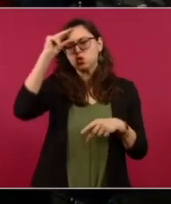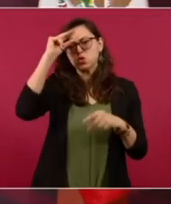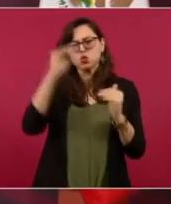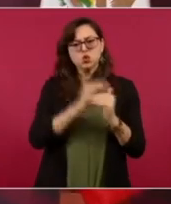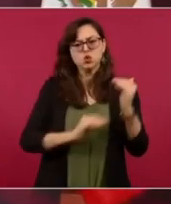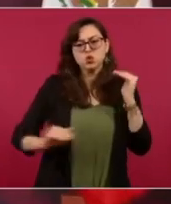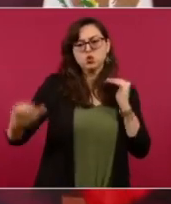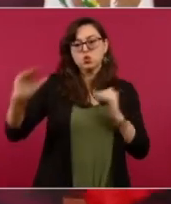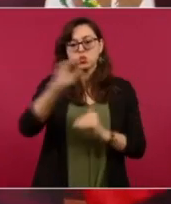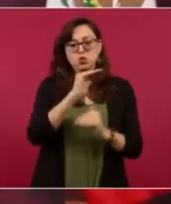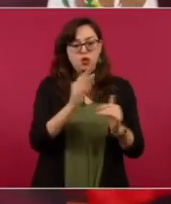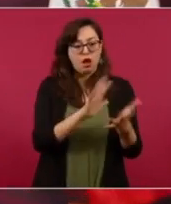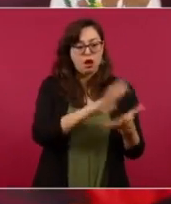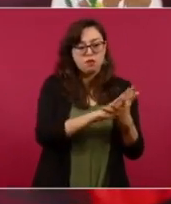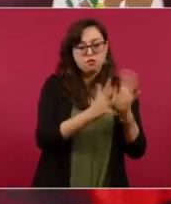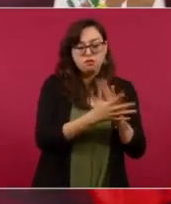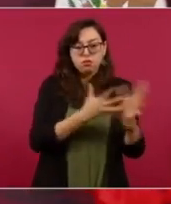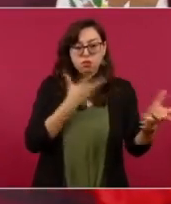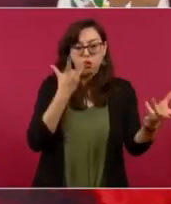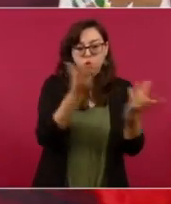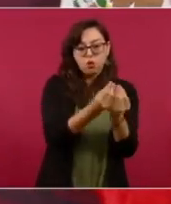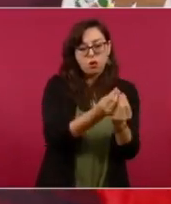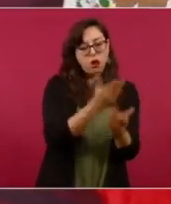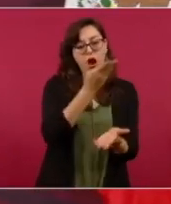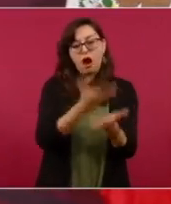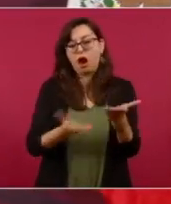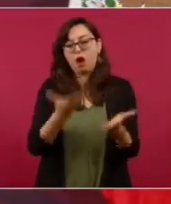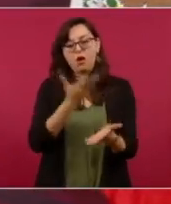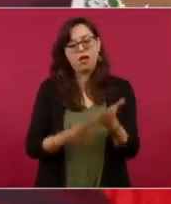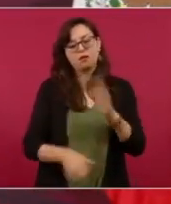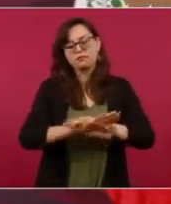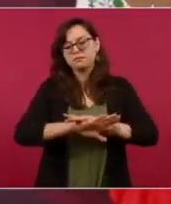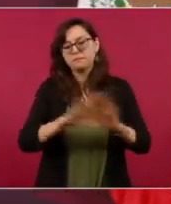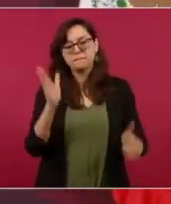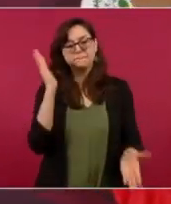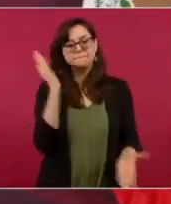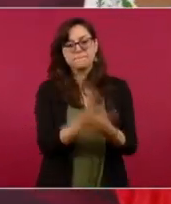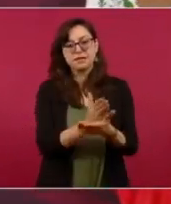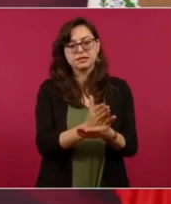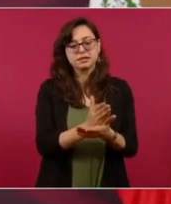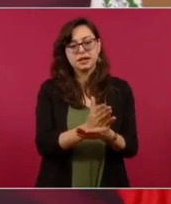ese es el fenómeno esa es una transformación